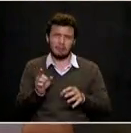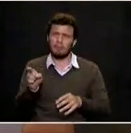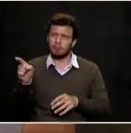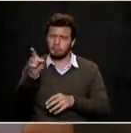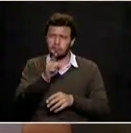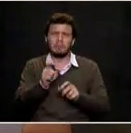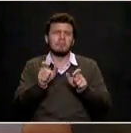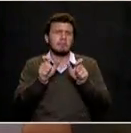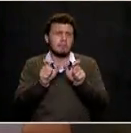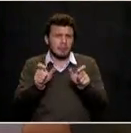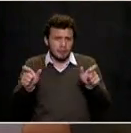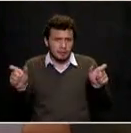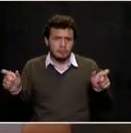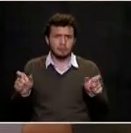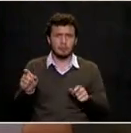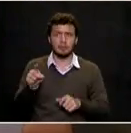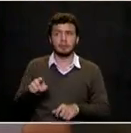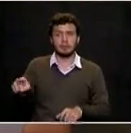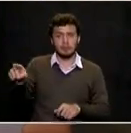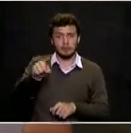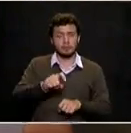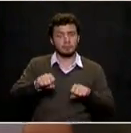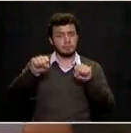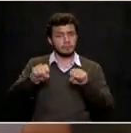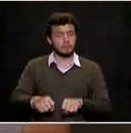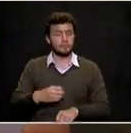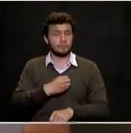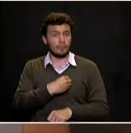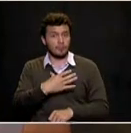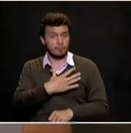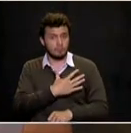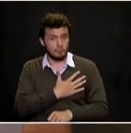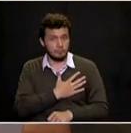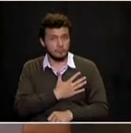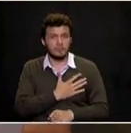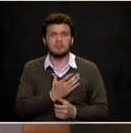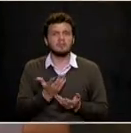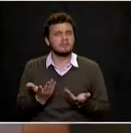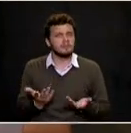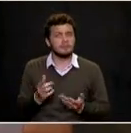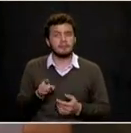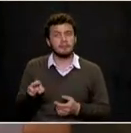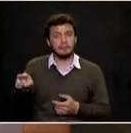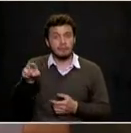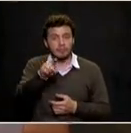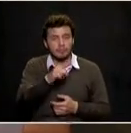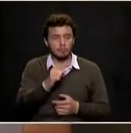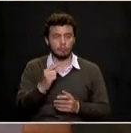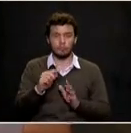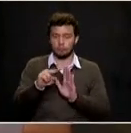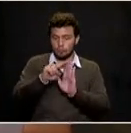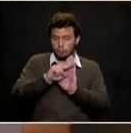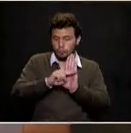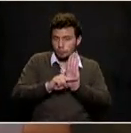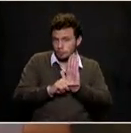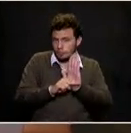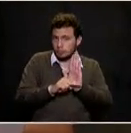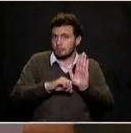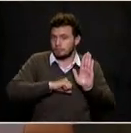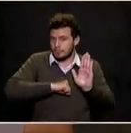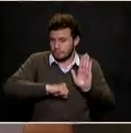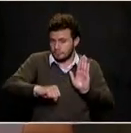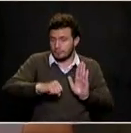deben tener la oportunidad de ser tratados mediante las políticas de derechos humanos.